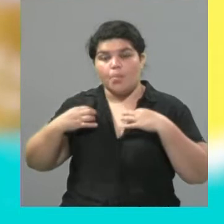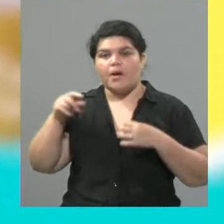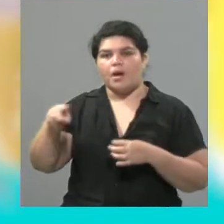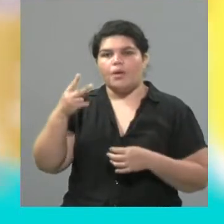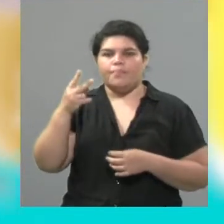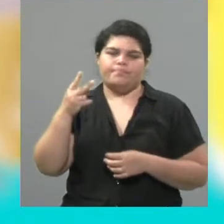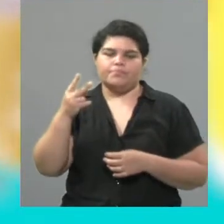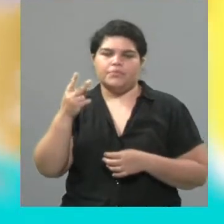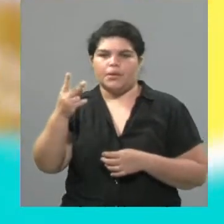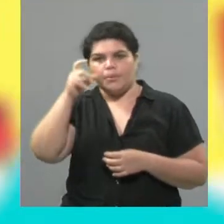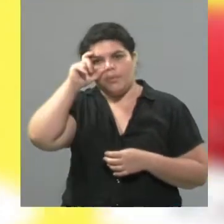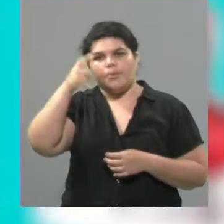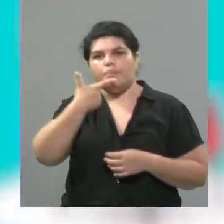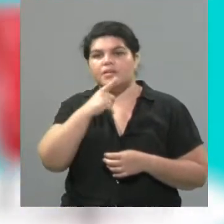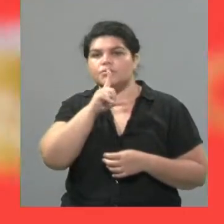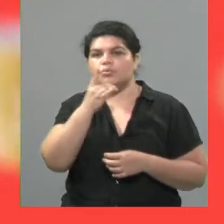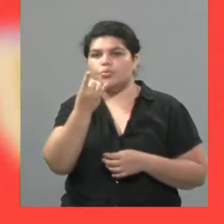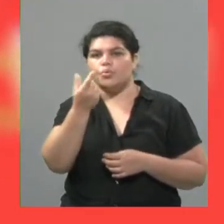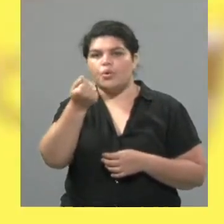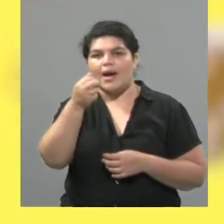muy conocida en el ambiente mendocino.